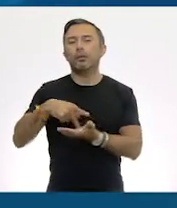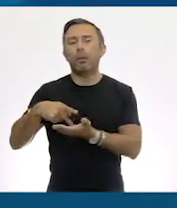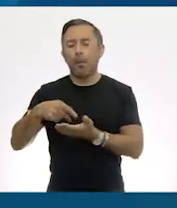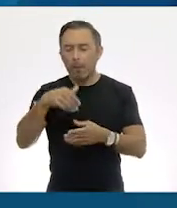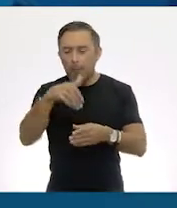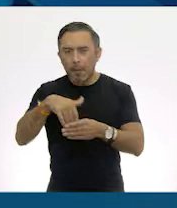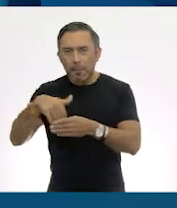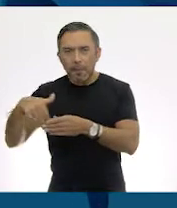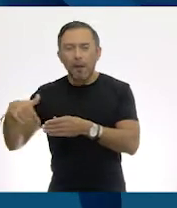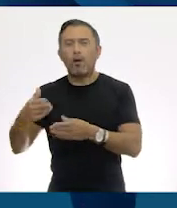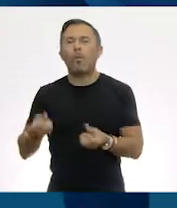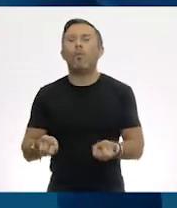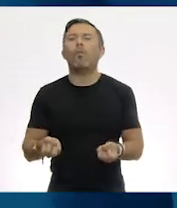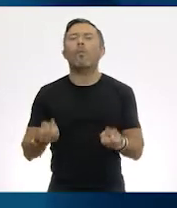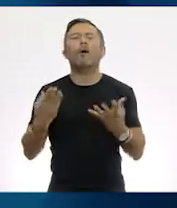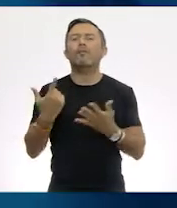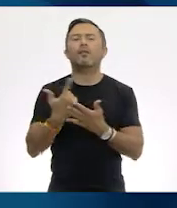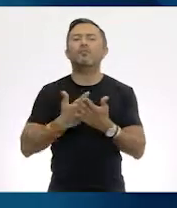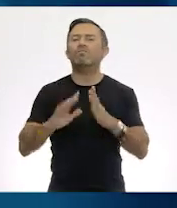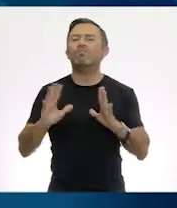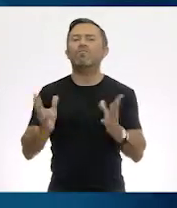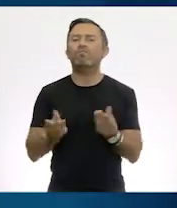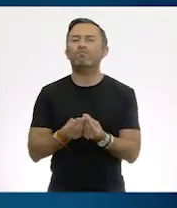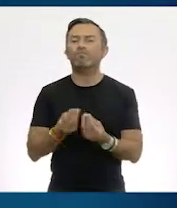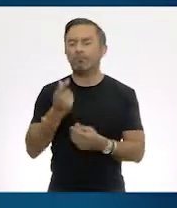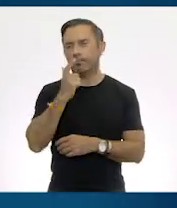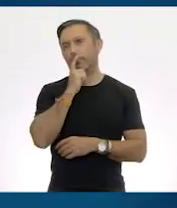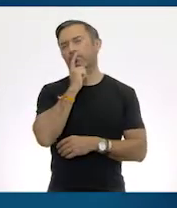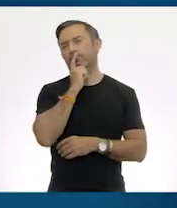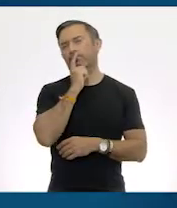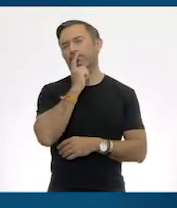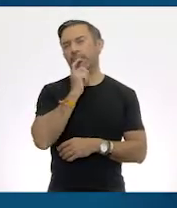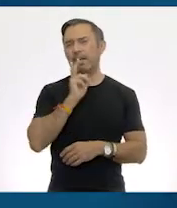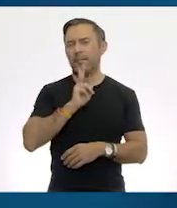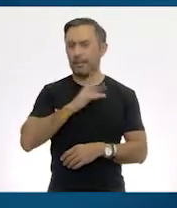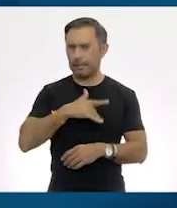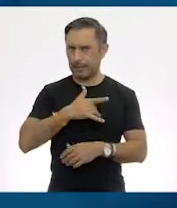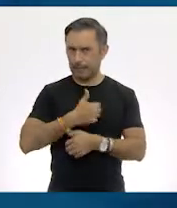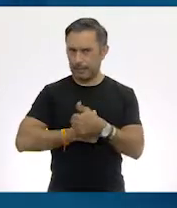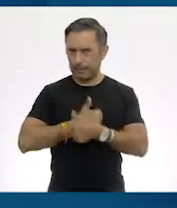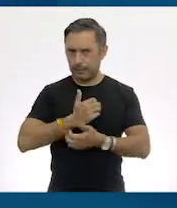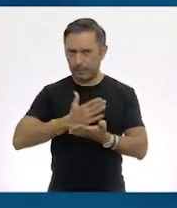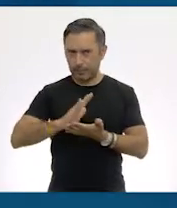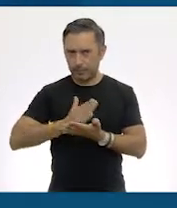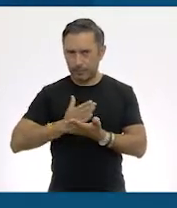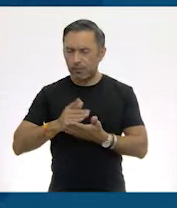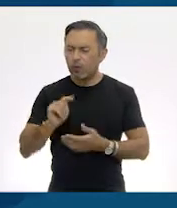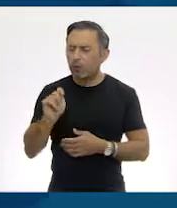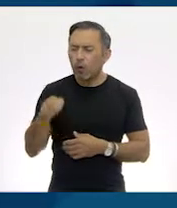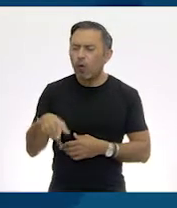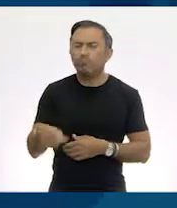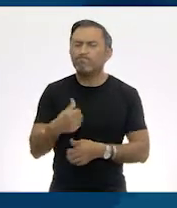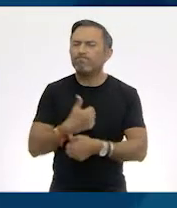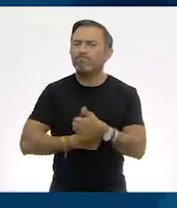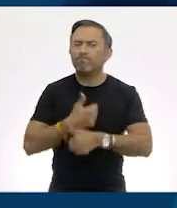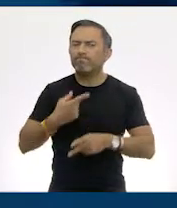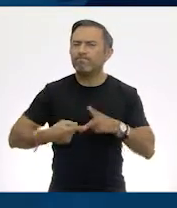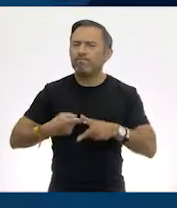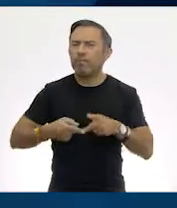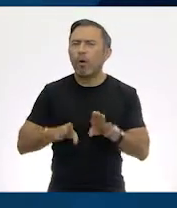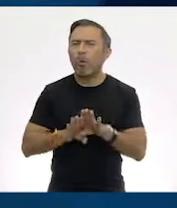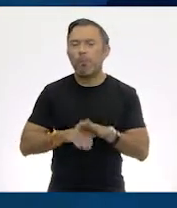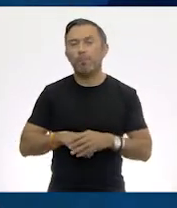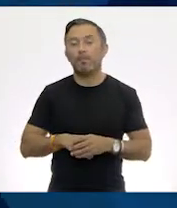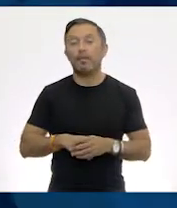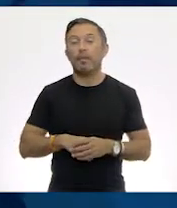A ver, dividimos. A ver, Ton. ¿Cuánto, cuánto? ¿Cómo lo podríamos hacer? 50